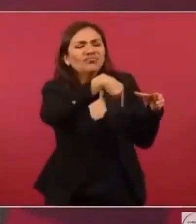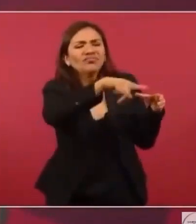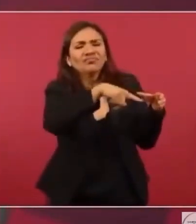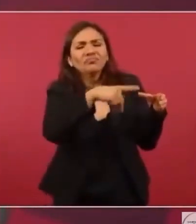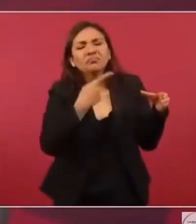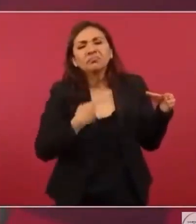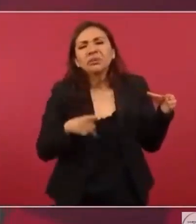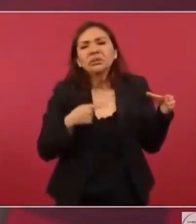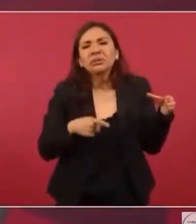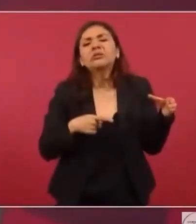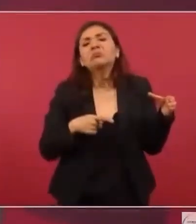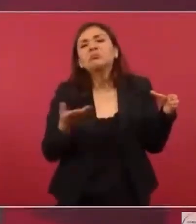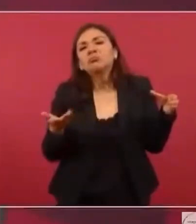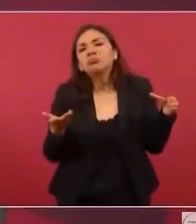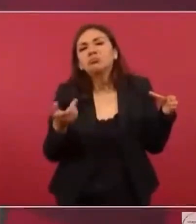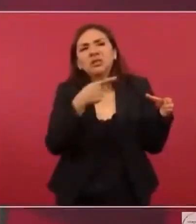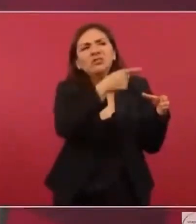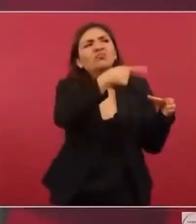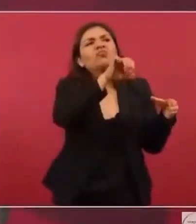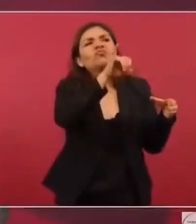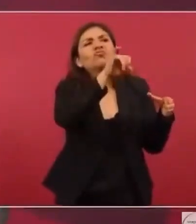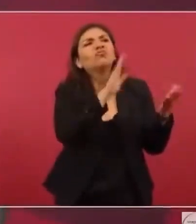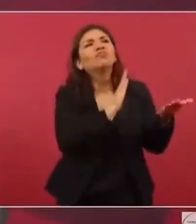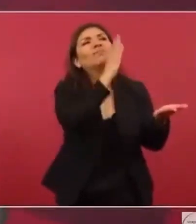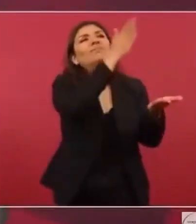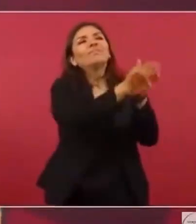a Wall Street Journal.